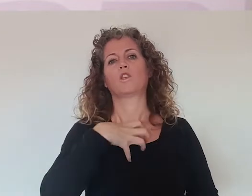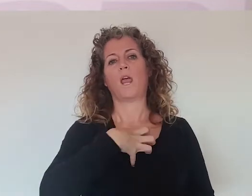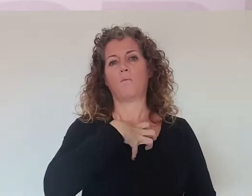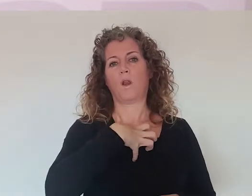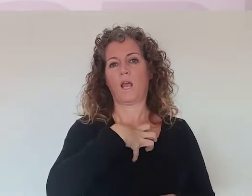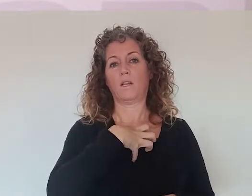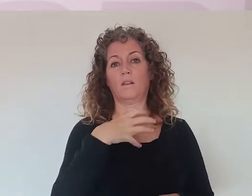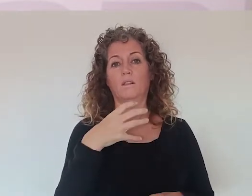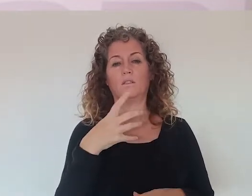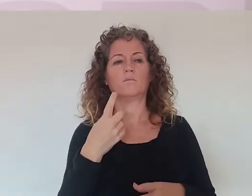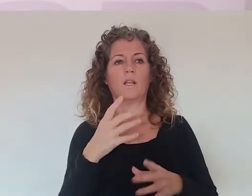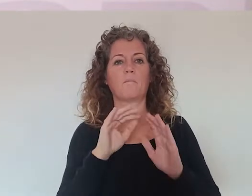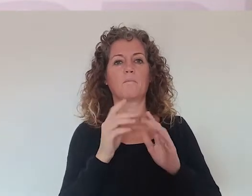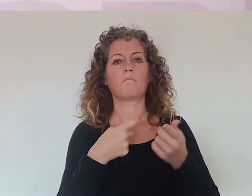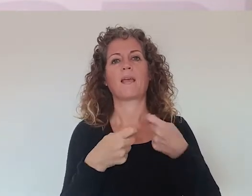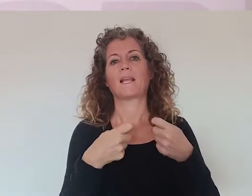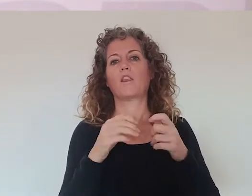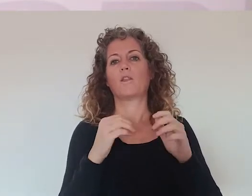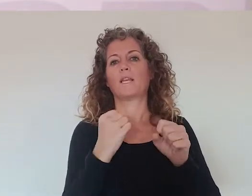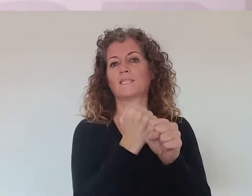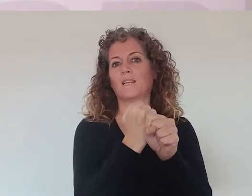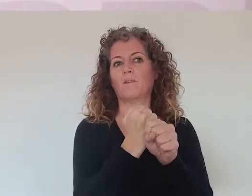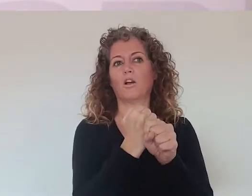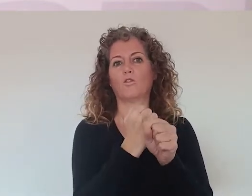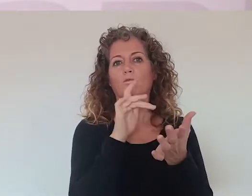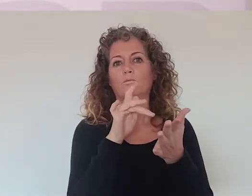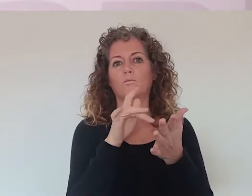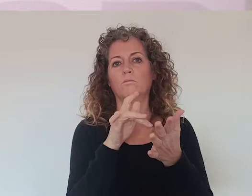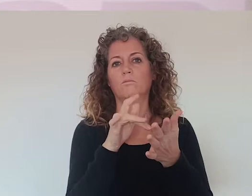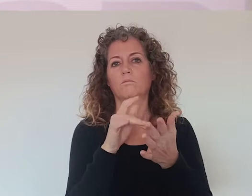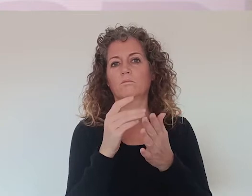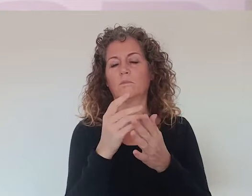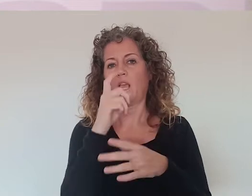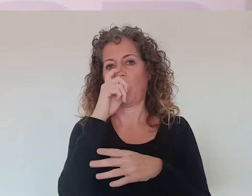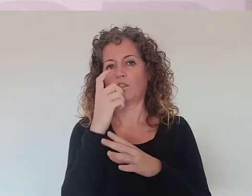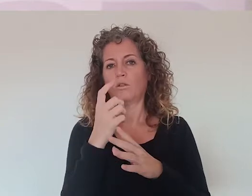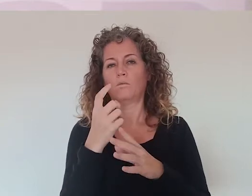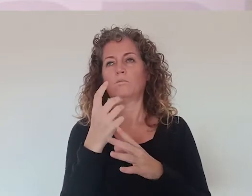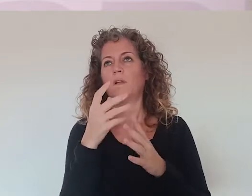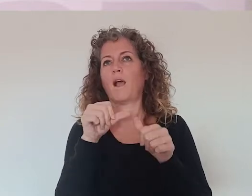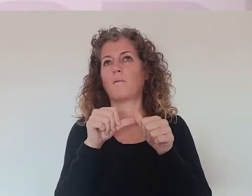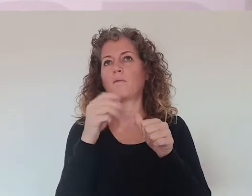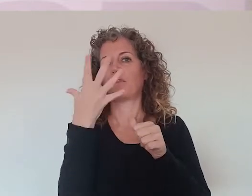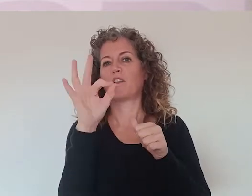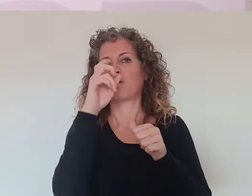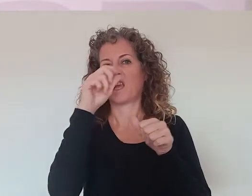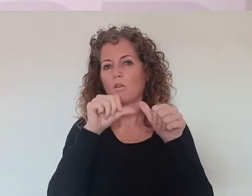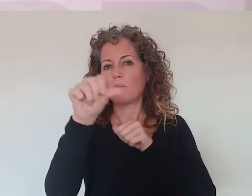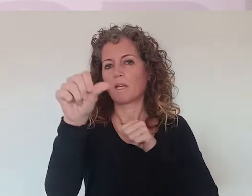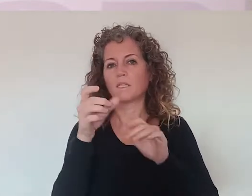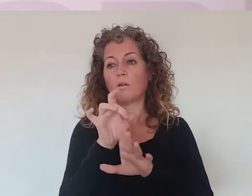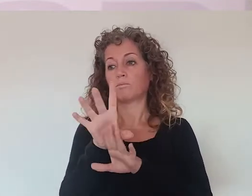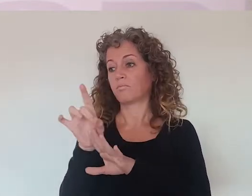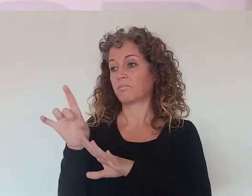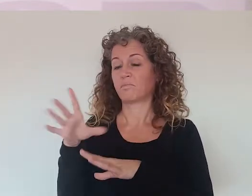es en el ámbito laboral. Lamentablemente el mercado de trabajo tiende a echarnos muy pronto, es decir, a partir